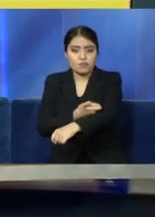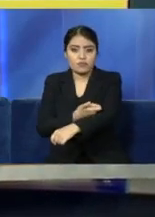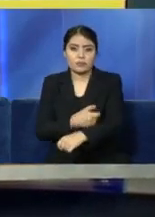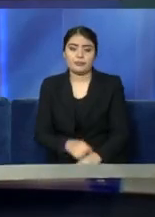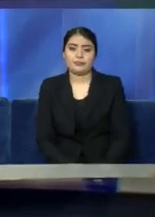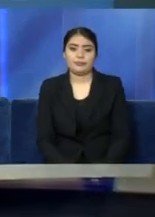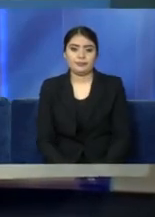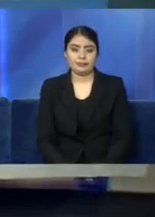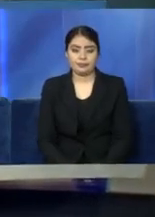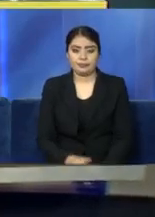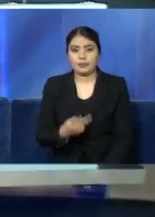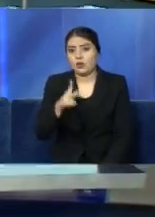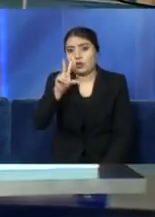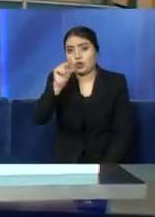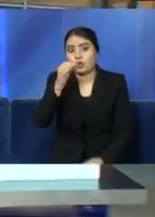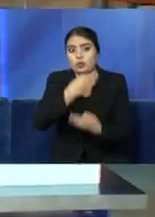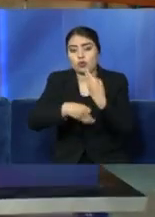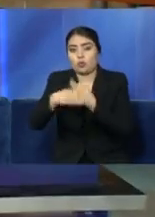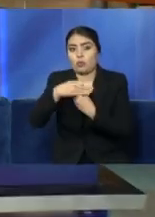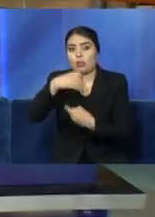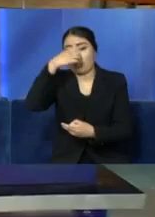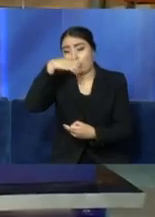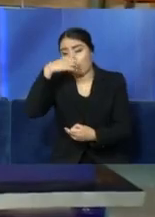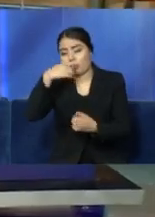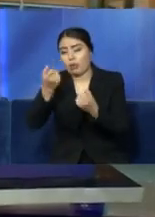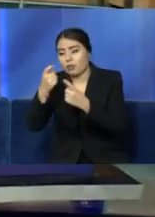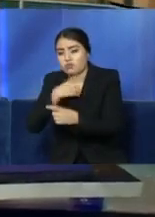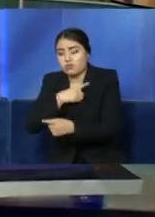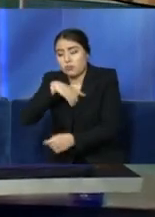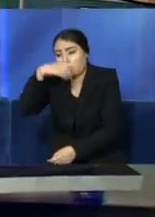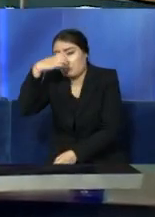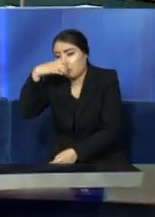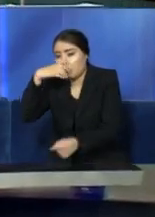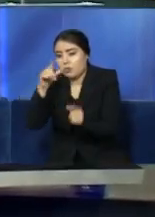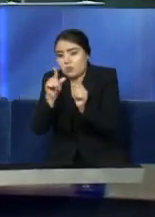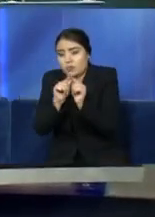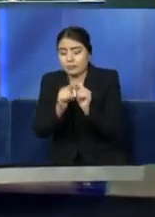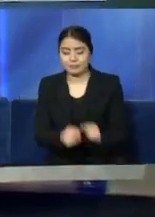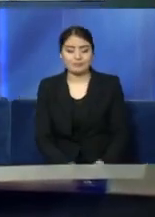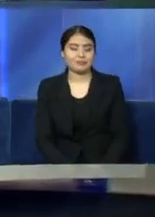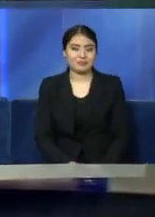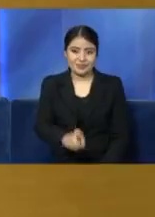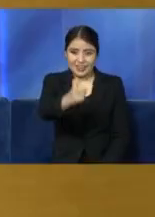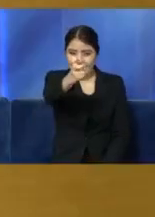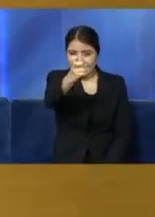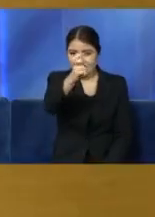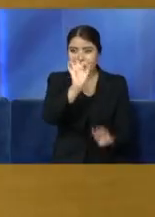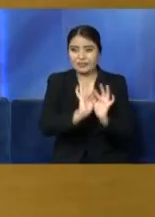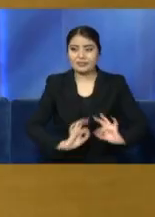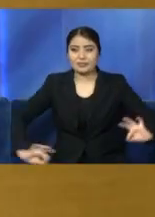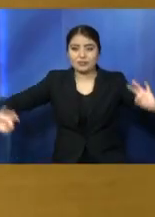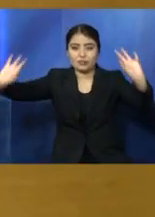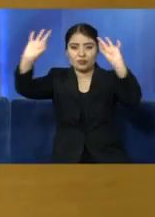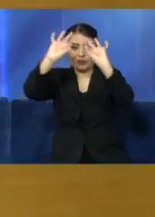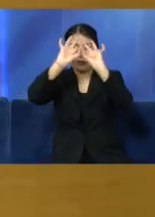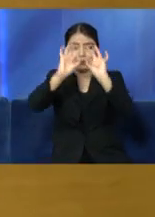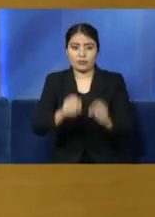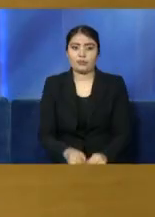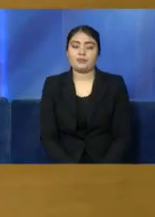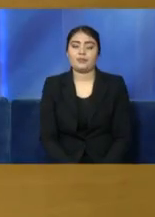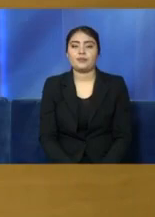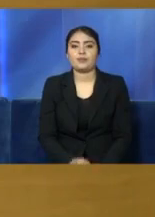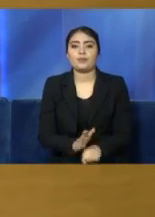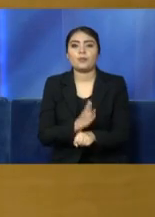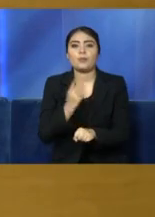las personas que tienen un cuadro gripal son candidatos a toma de muestra. Justamente eso es muy importante destacarlo porque luego